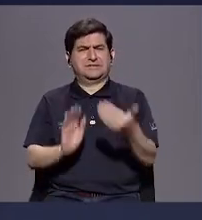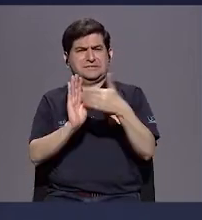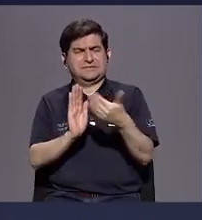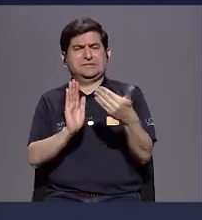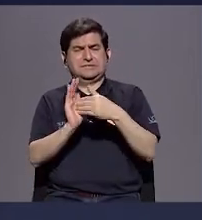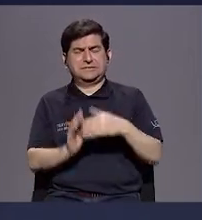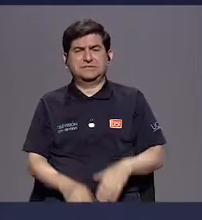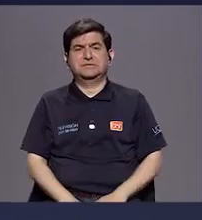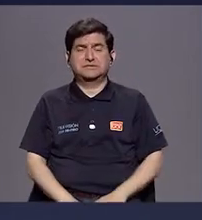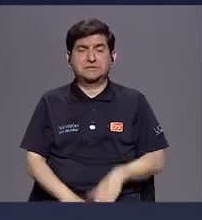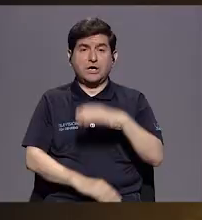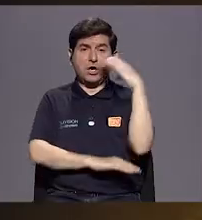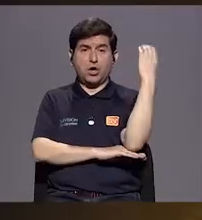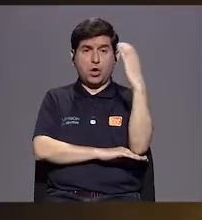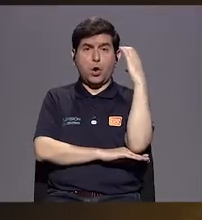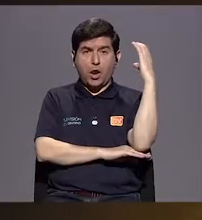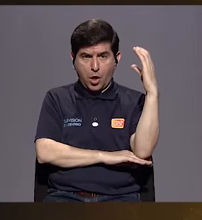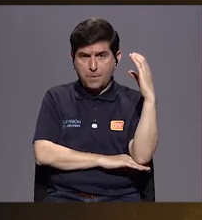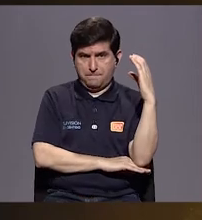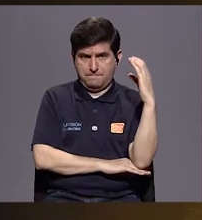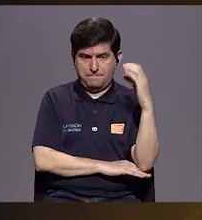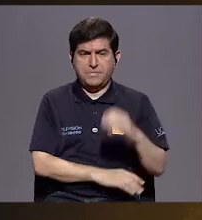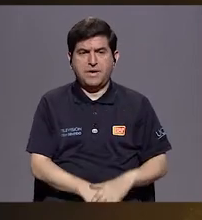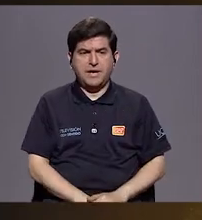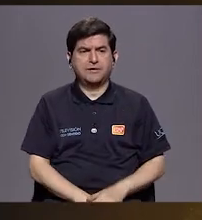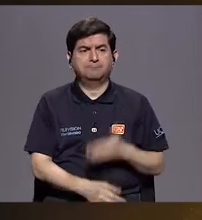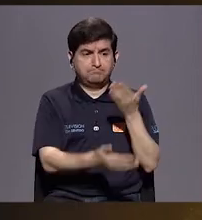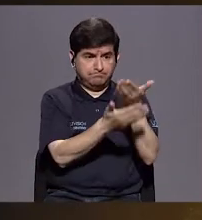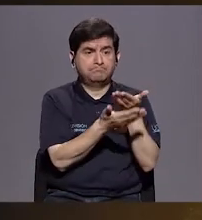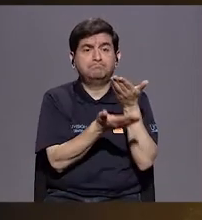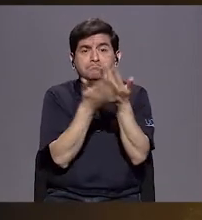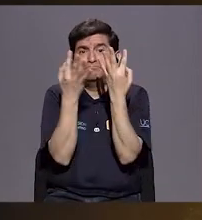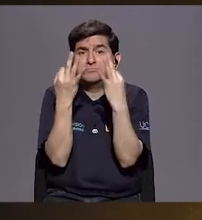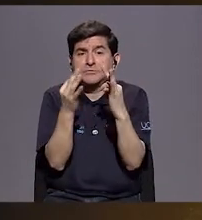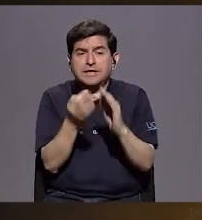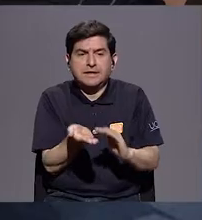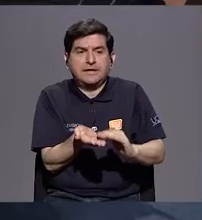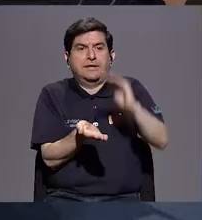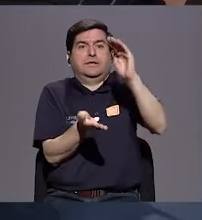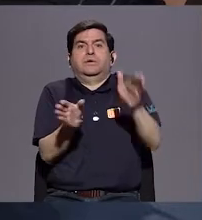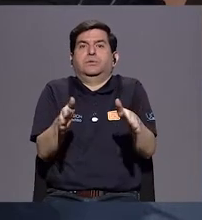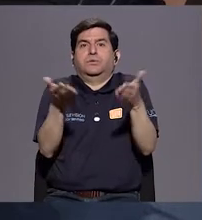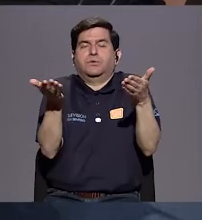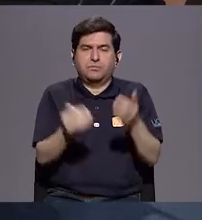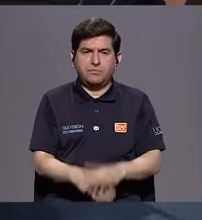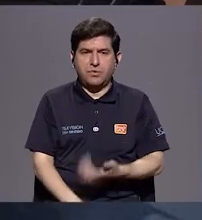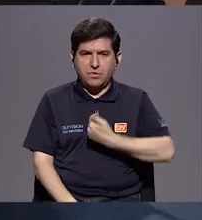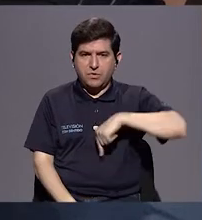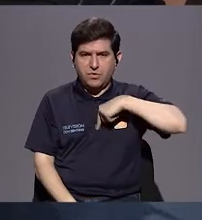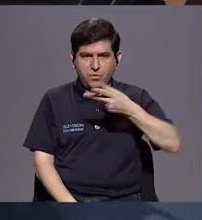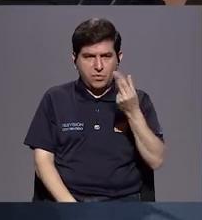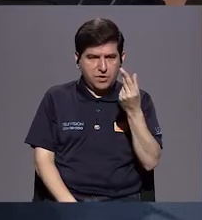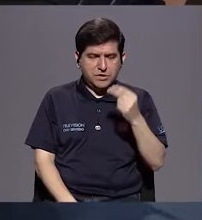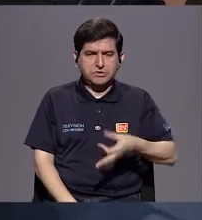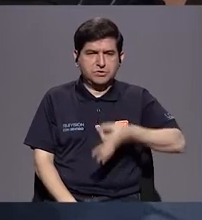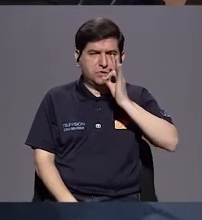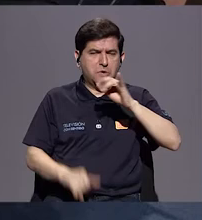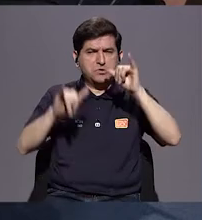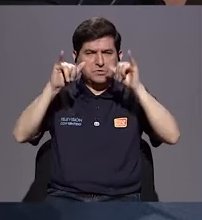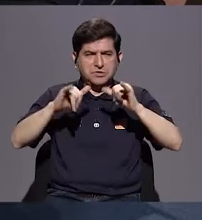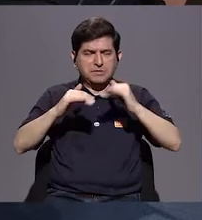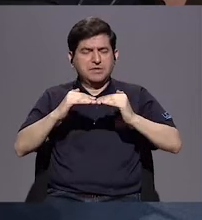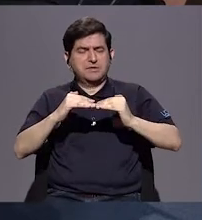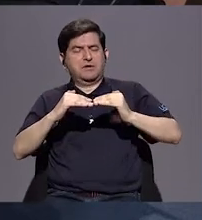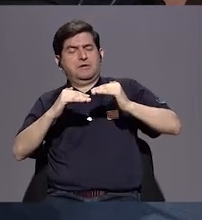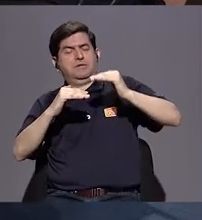tanto que Colombia tenía algunas propuestas para ver cómo lo elevan, nuestro precio de café se mantiene un